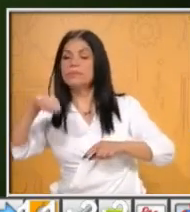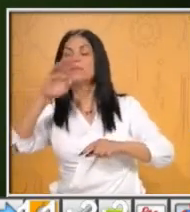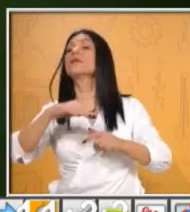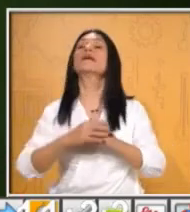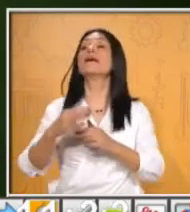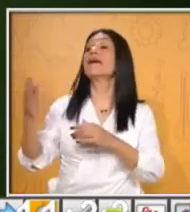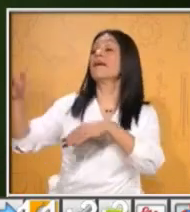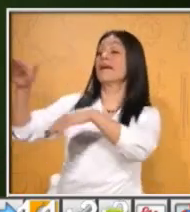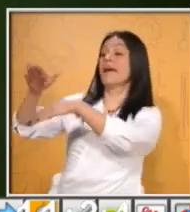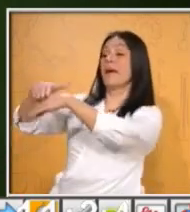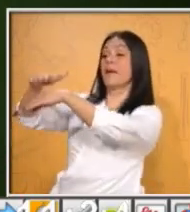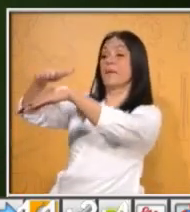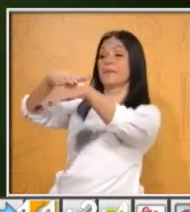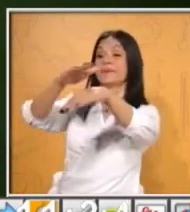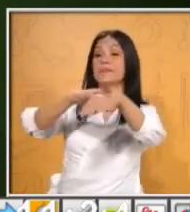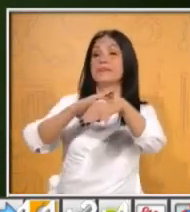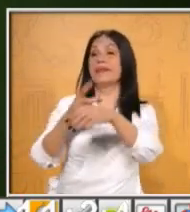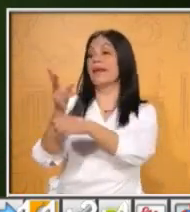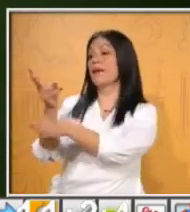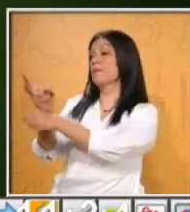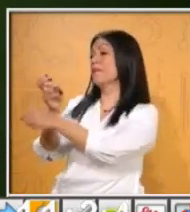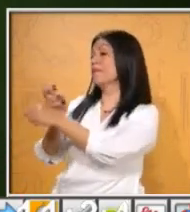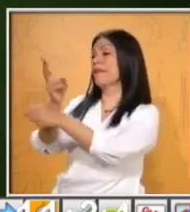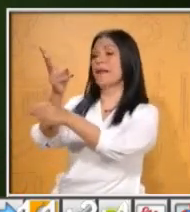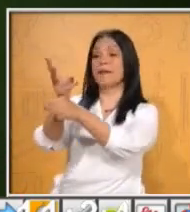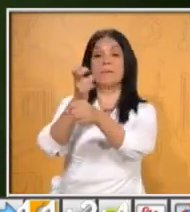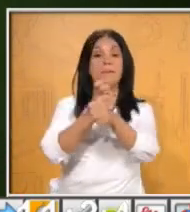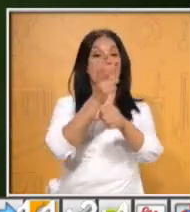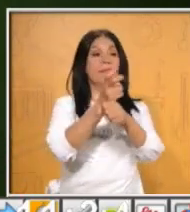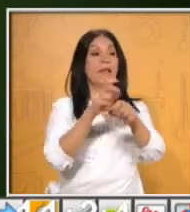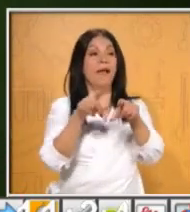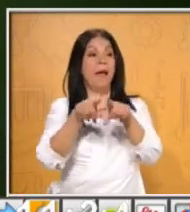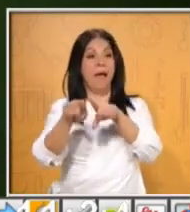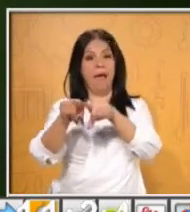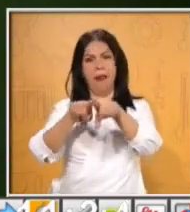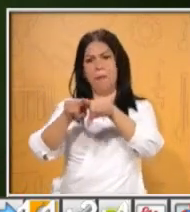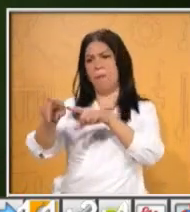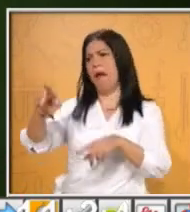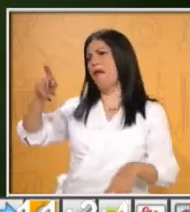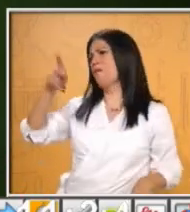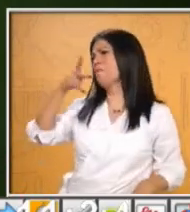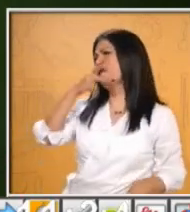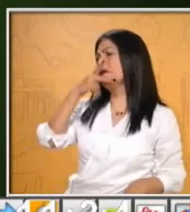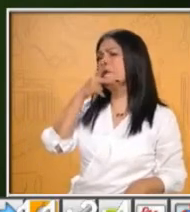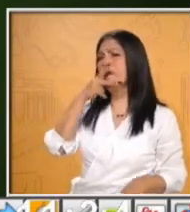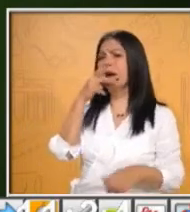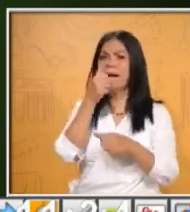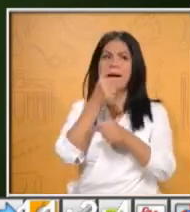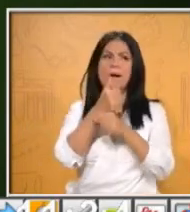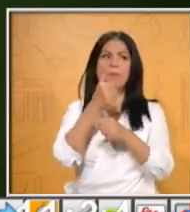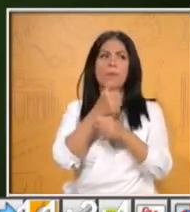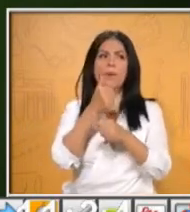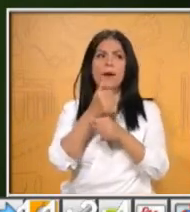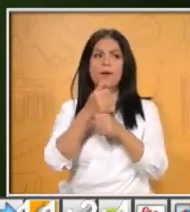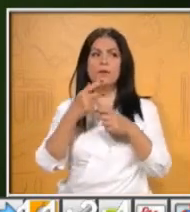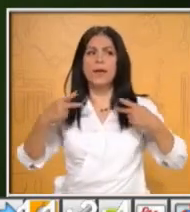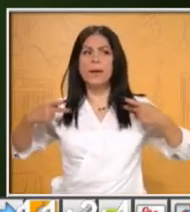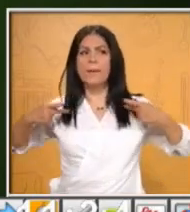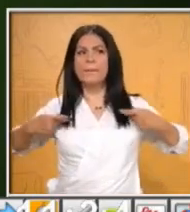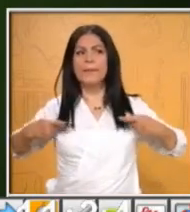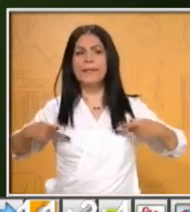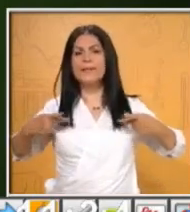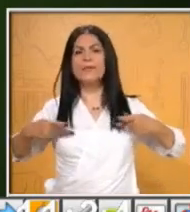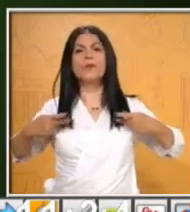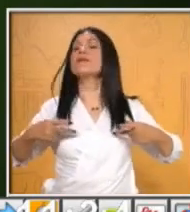tus hermanos, a tus papás, a tus abuelitos para que te ayuden y participen contigo en el Basta